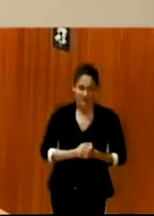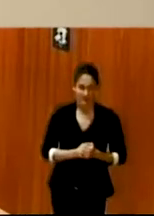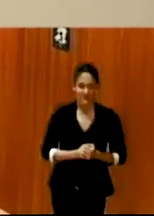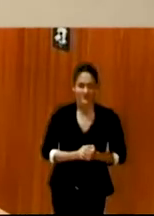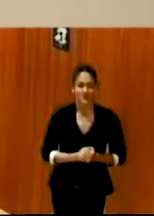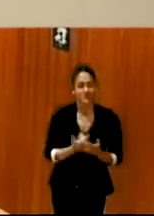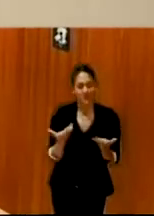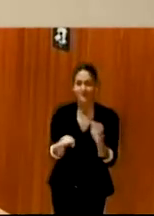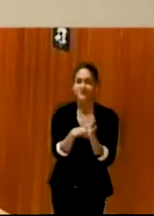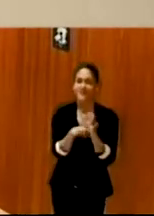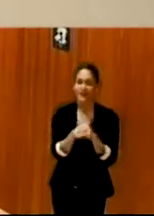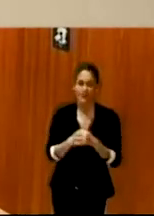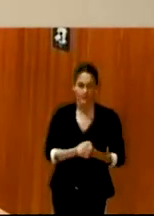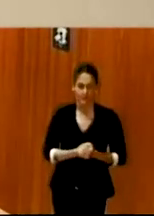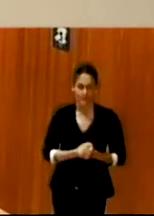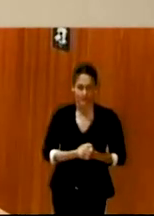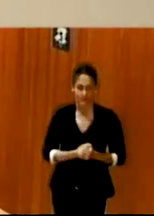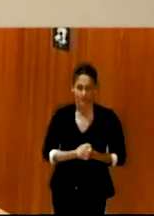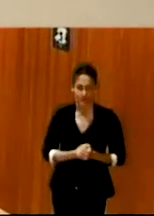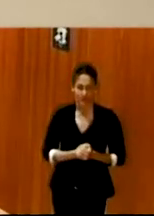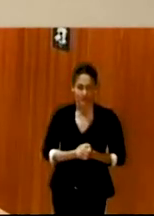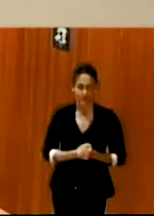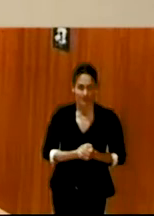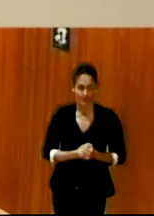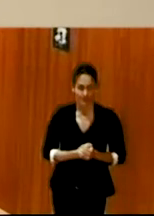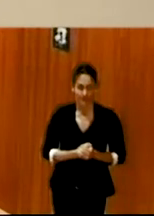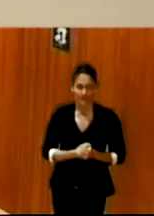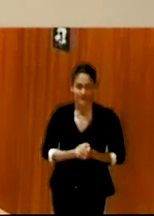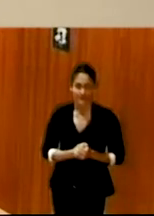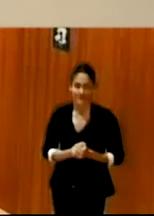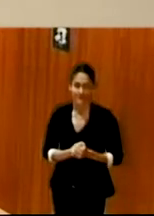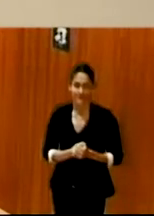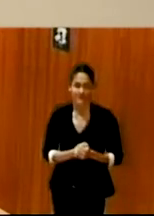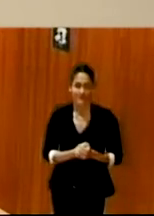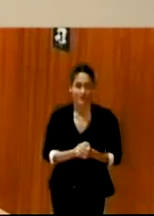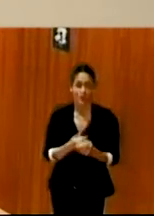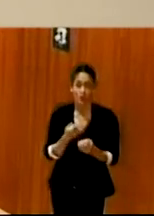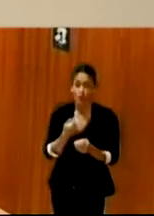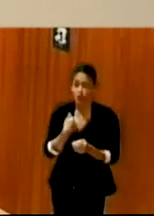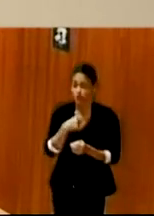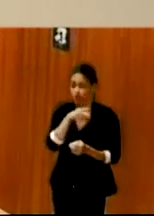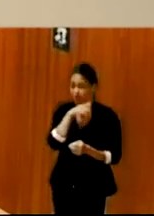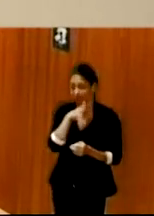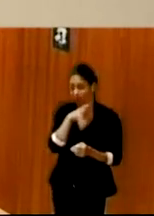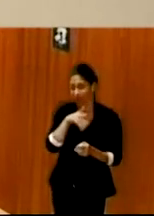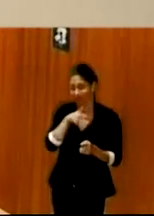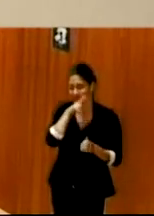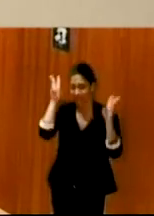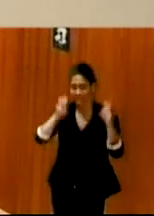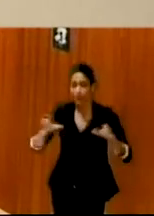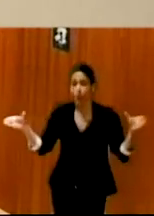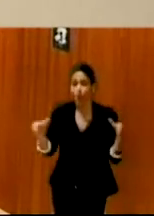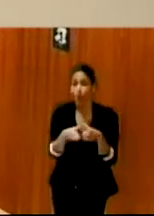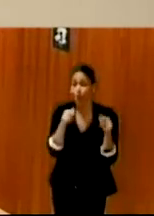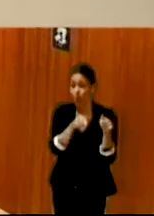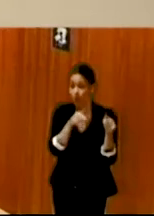Entonces, los rasgos de la comunidad de la industria musical. He metido la palabra comunidad aquí porque a mí me